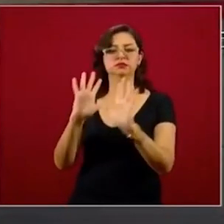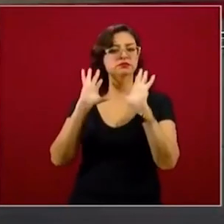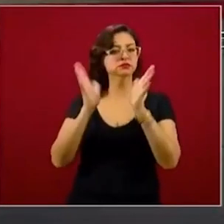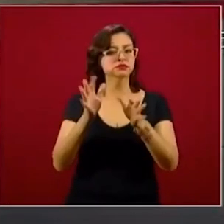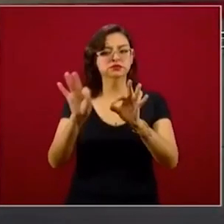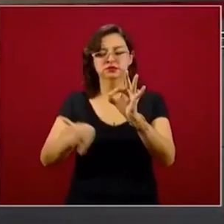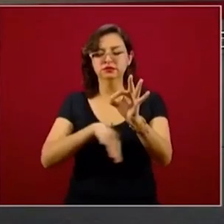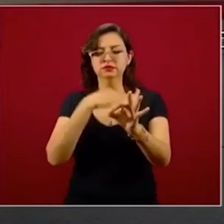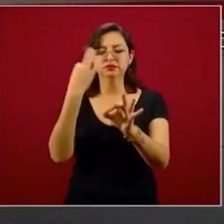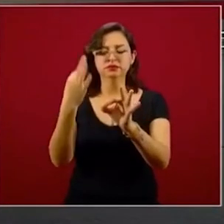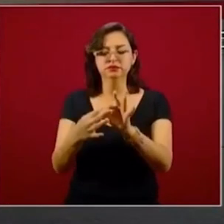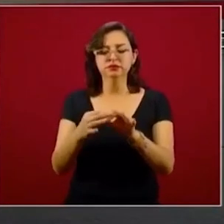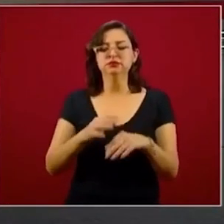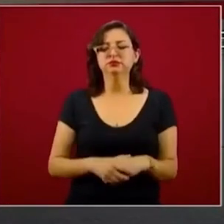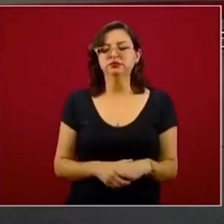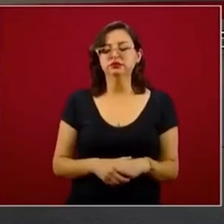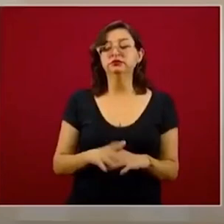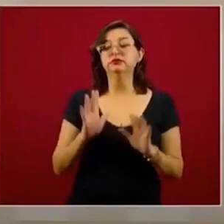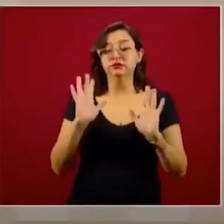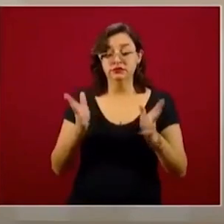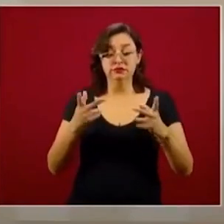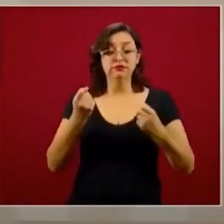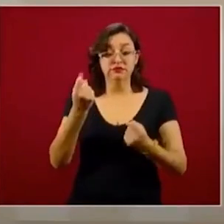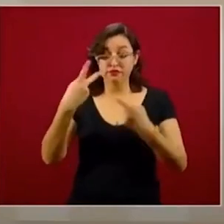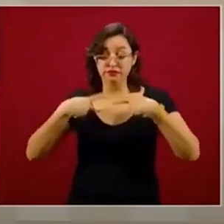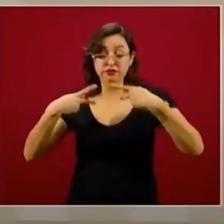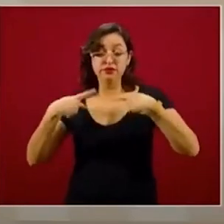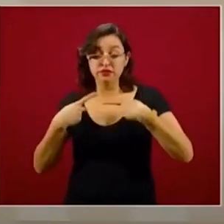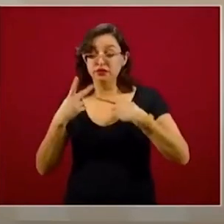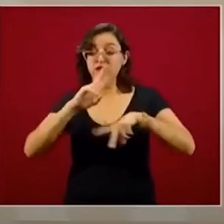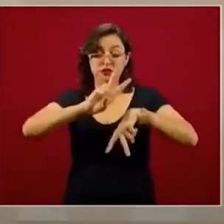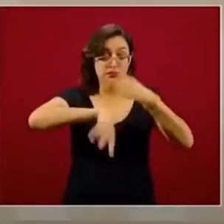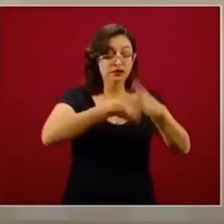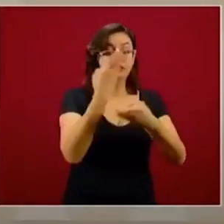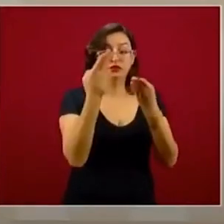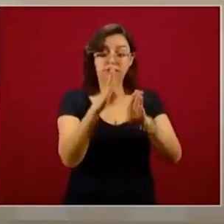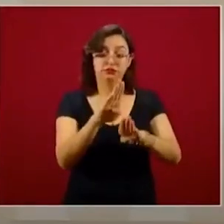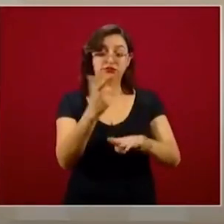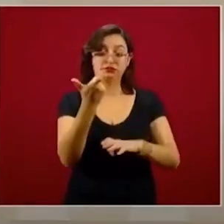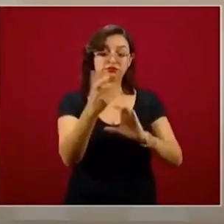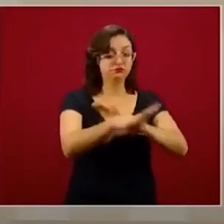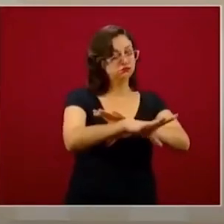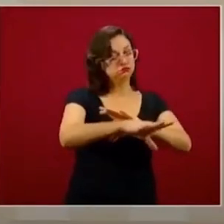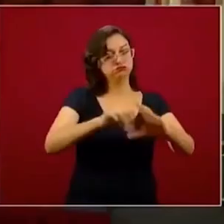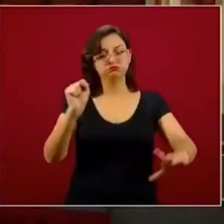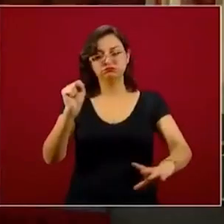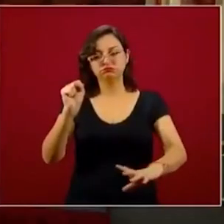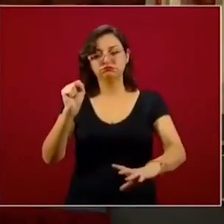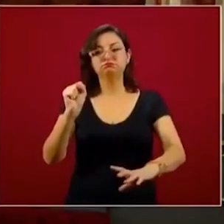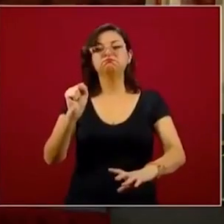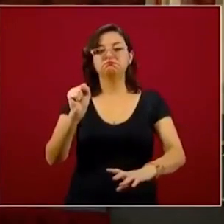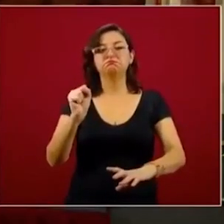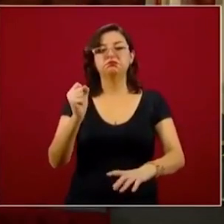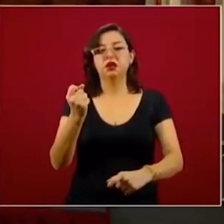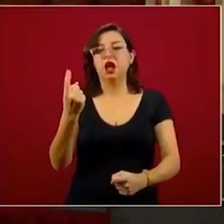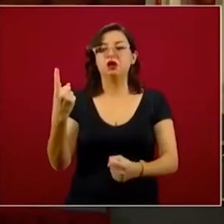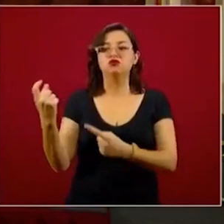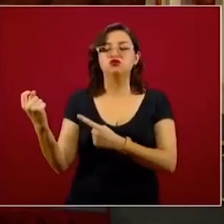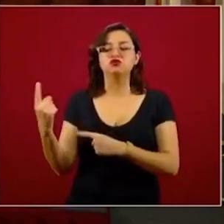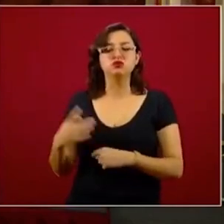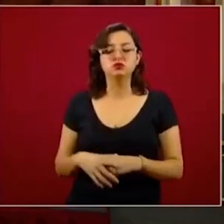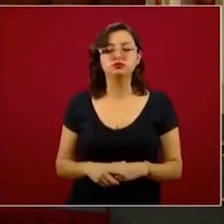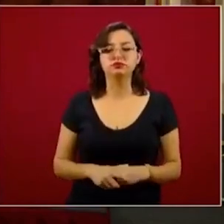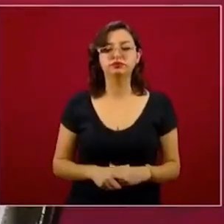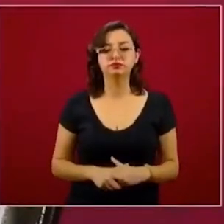quienes han acudido ya a las sucursales bancarias y han cobrado su recurso.